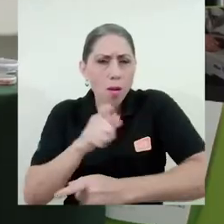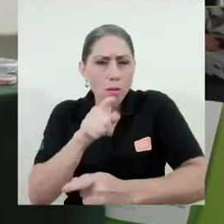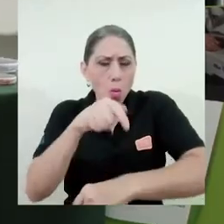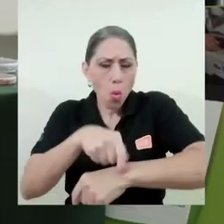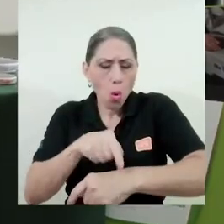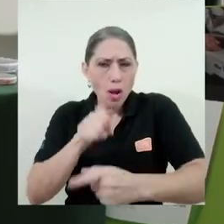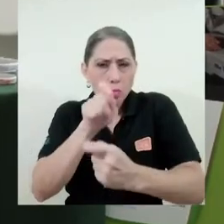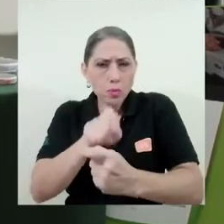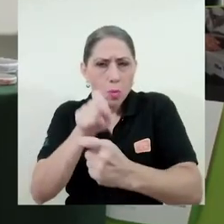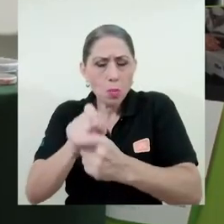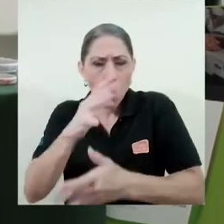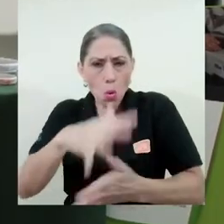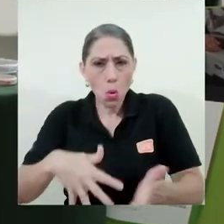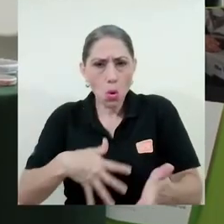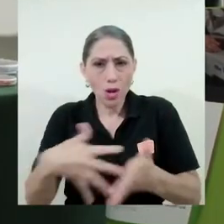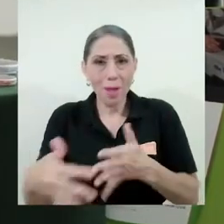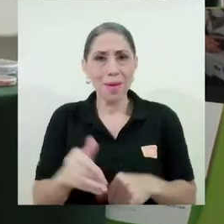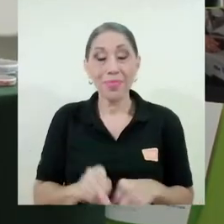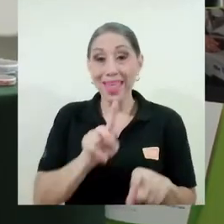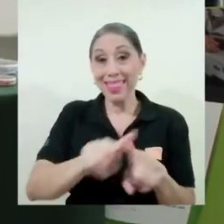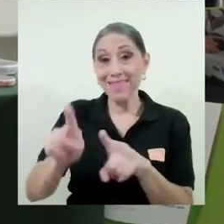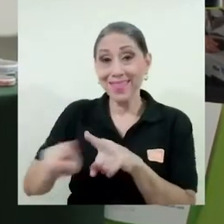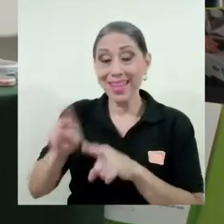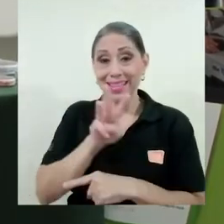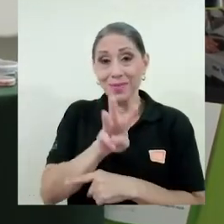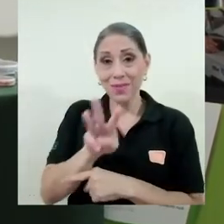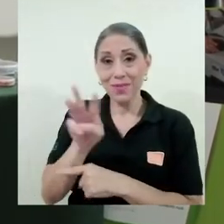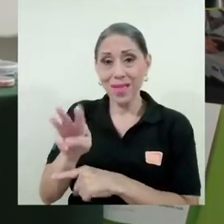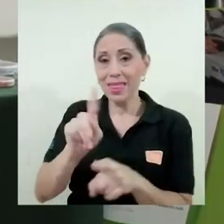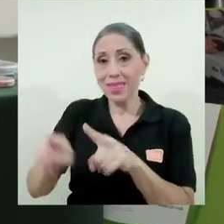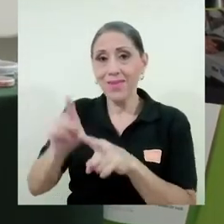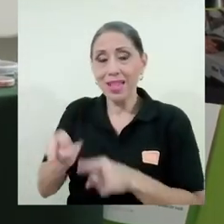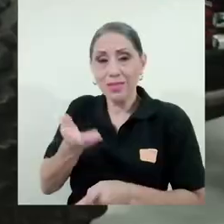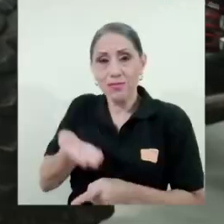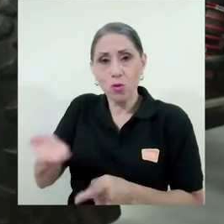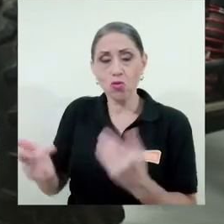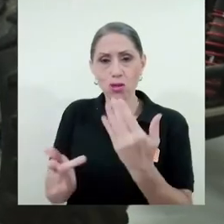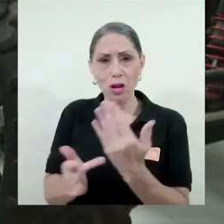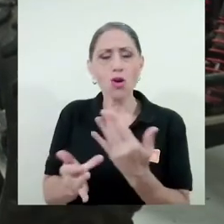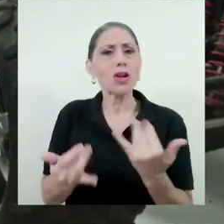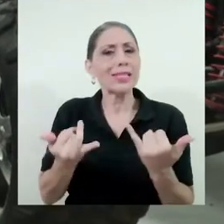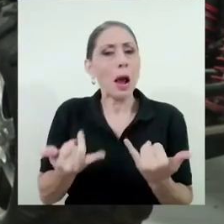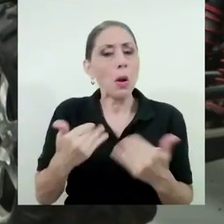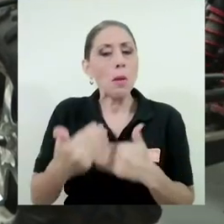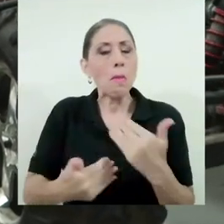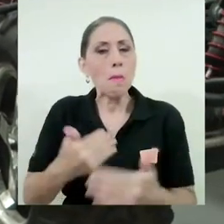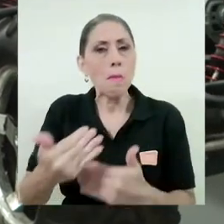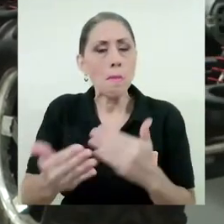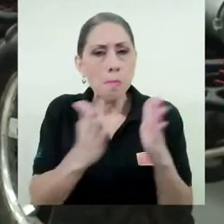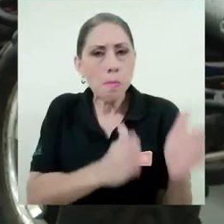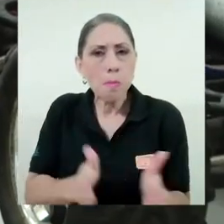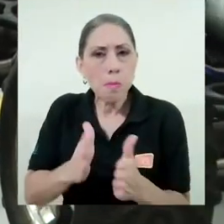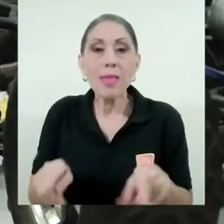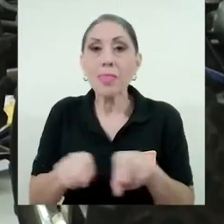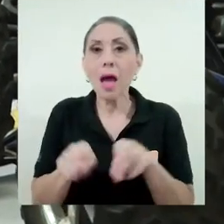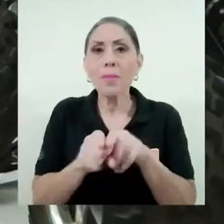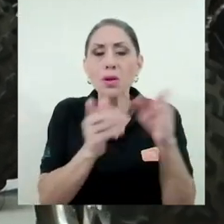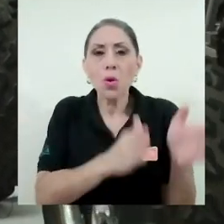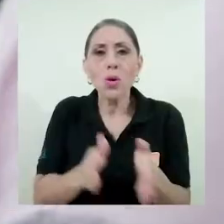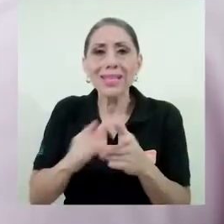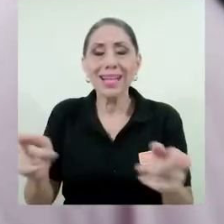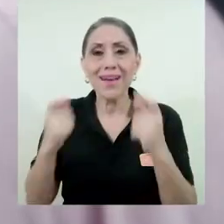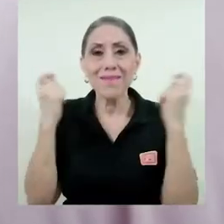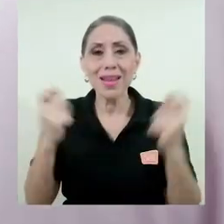Las plataformas y recursos tecnológicos aún se están definiendo, así como la logística de la feria vocacional.